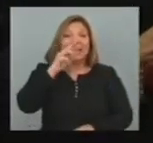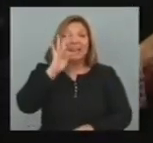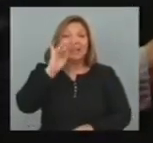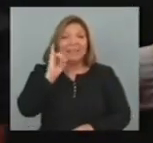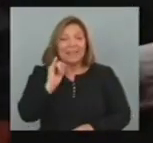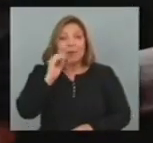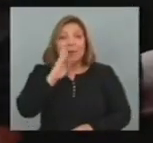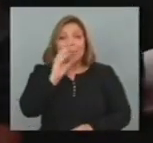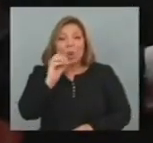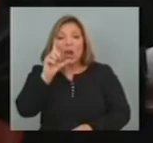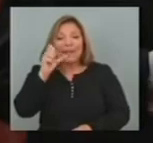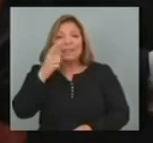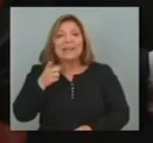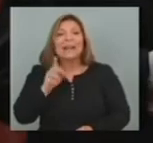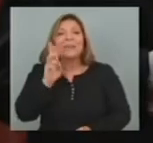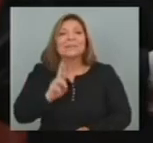representa El amor